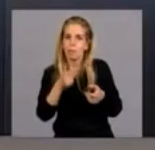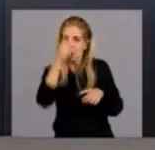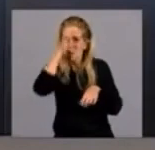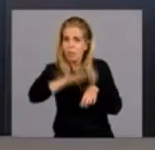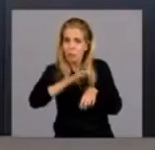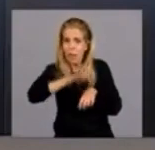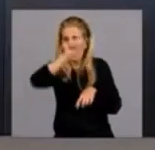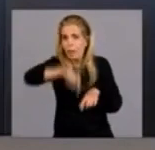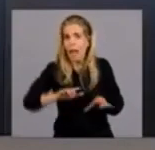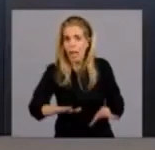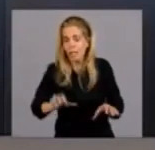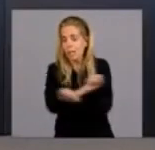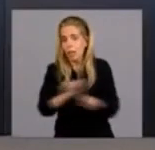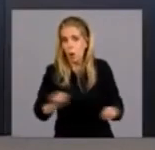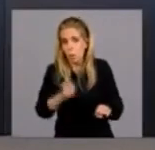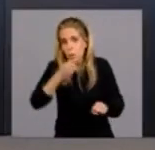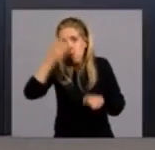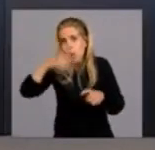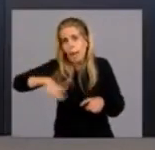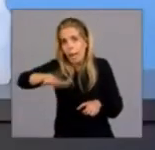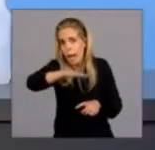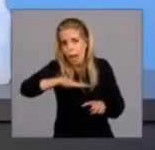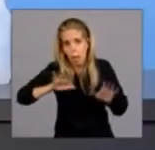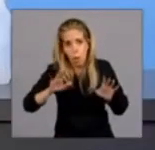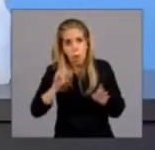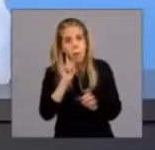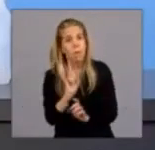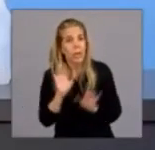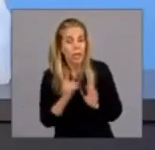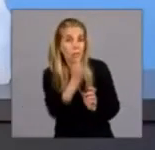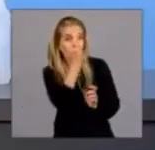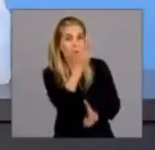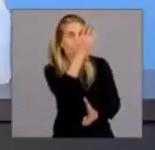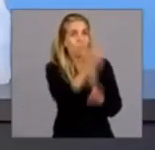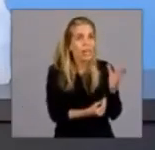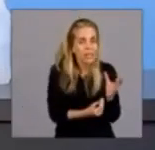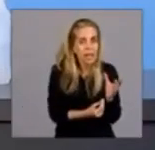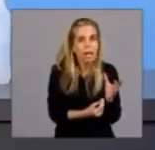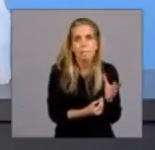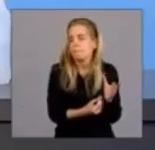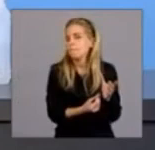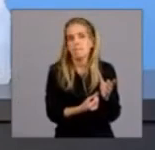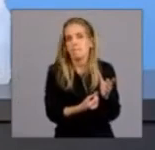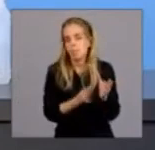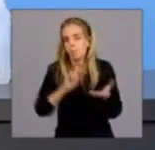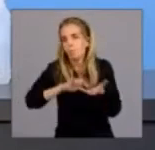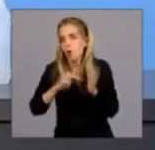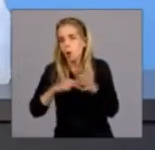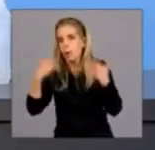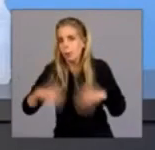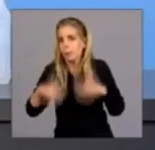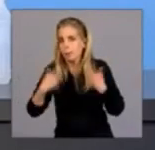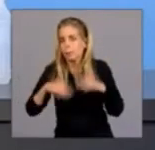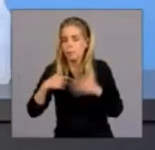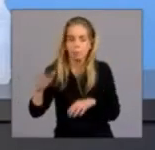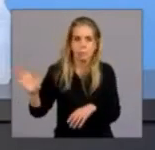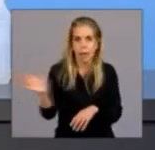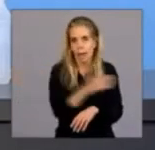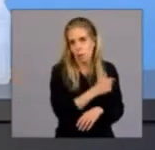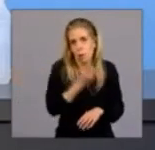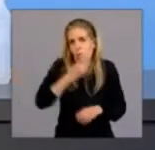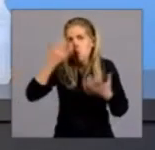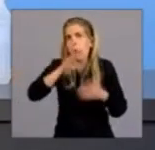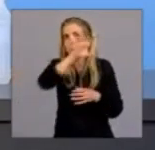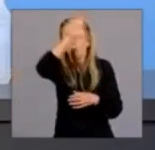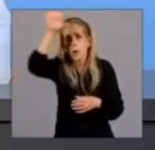aparecer en cualquier momento, en cualquier lugar. El descuido de uno puede convertirse en un problema en cualquier